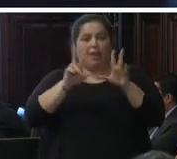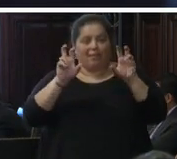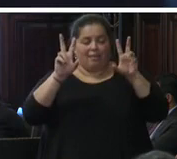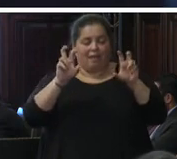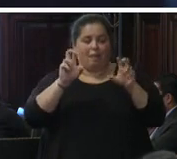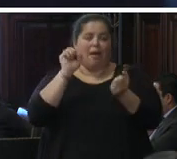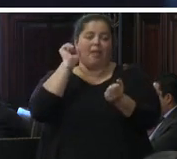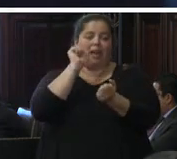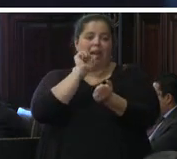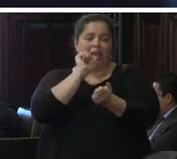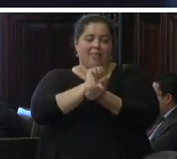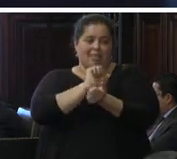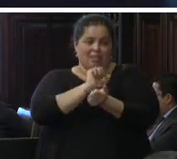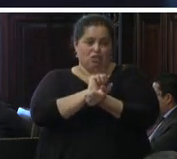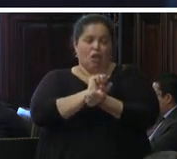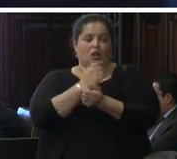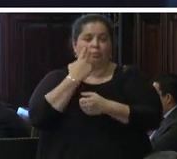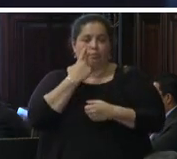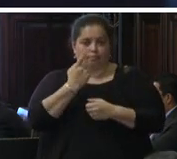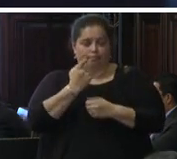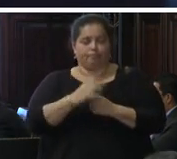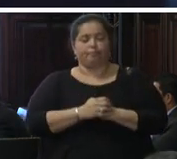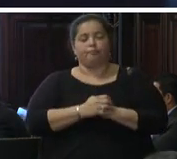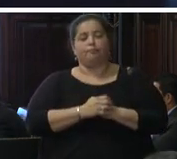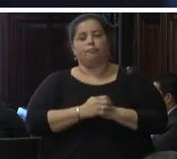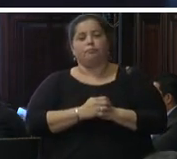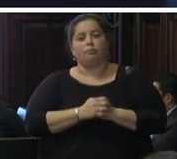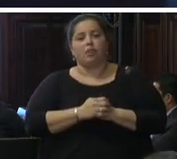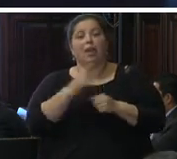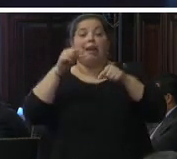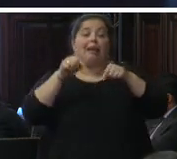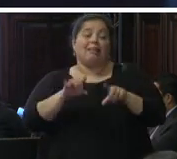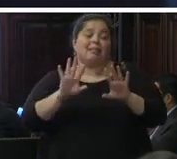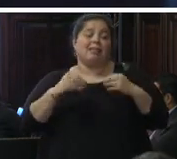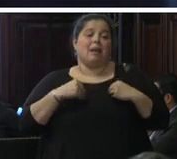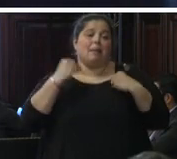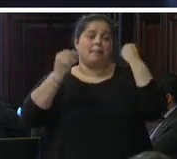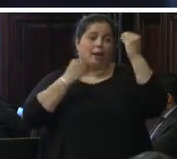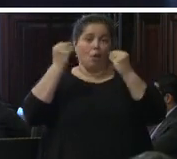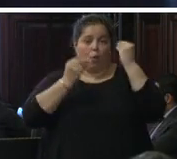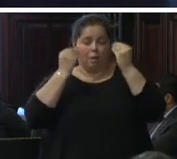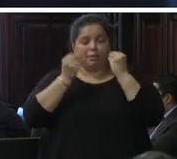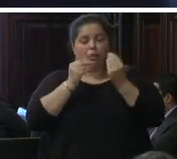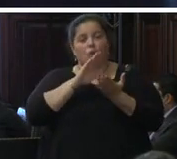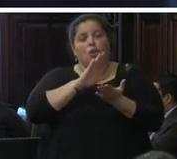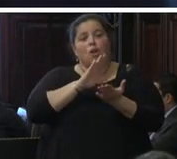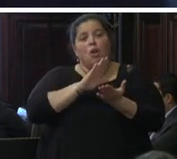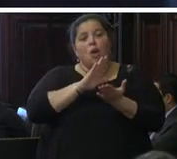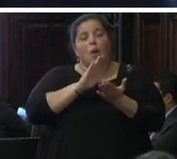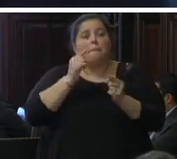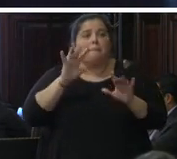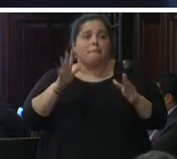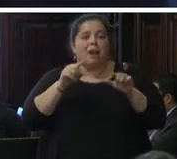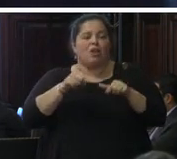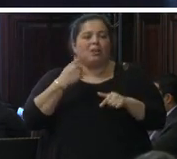esa sería mi preocupación para que lo que se pretende como